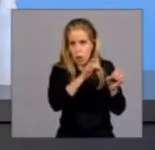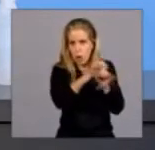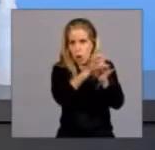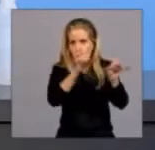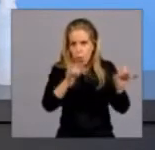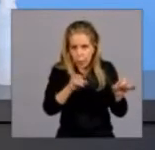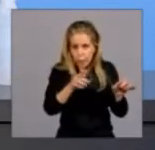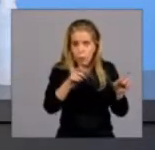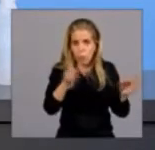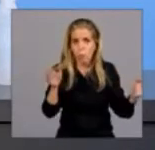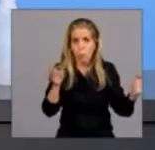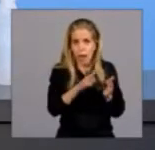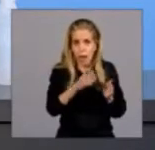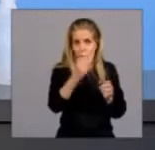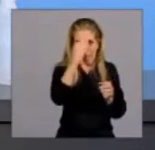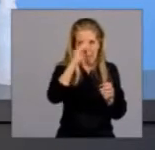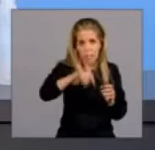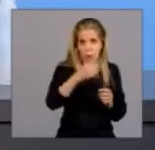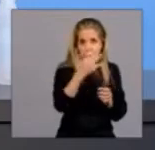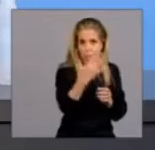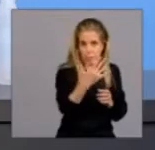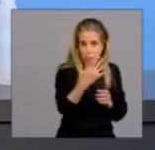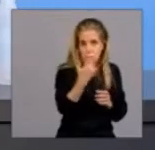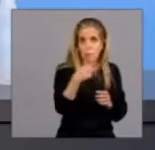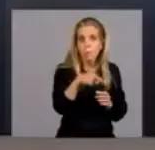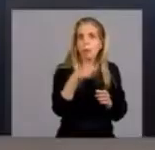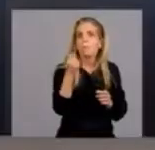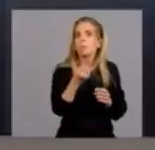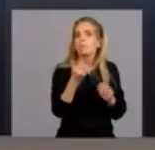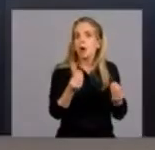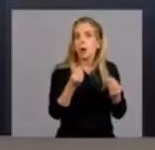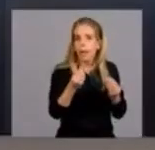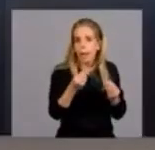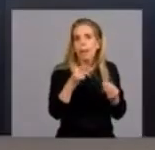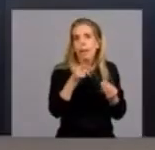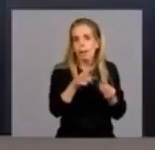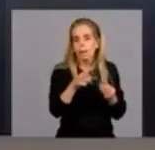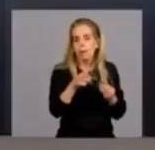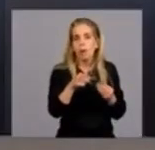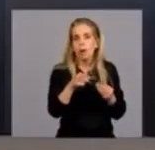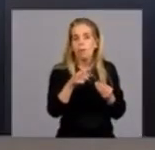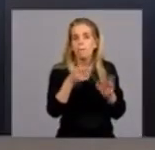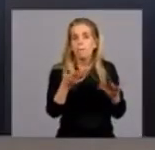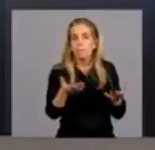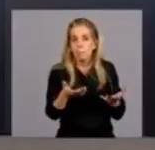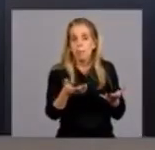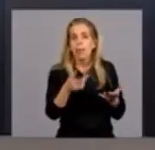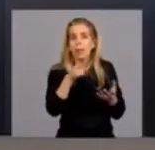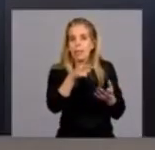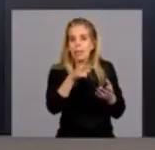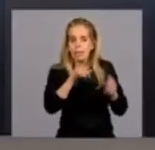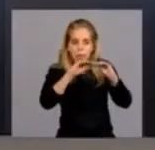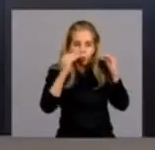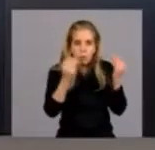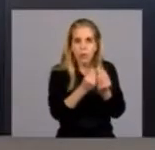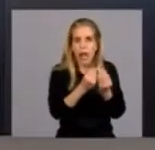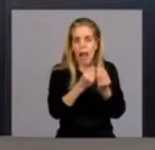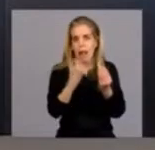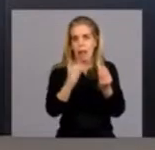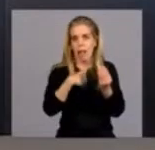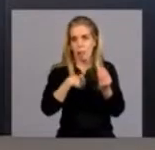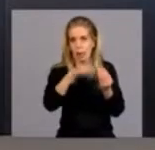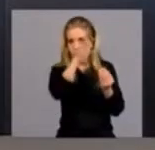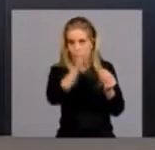bajado eso a 15,5, pero fundamentalmente por la incidencia que tiene en ese número total del país,